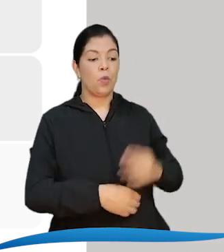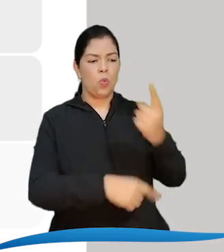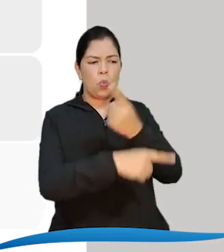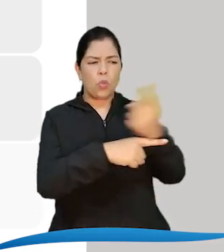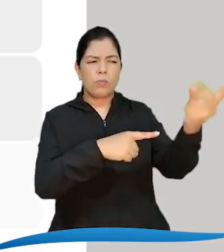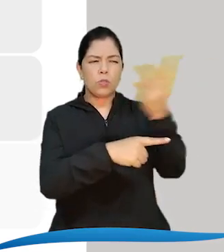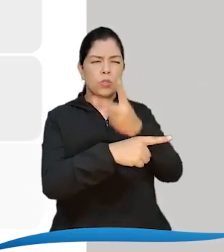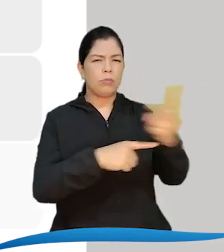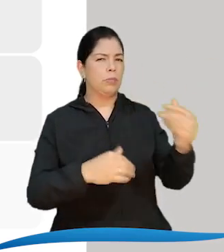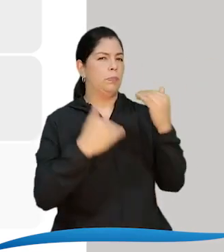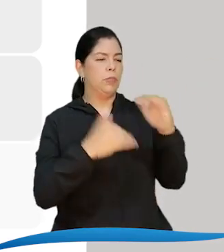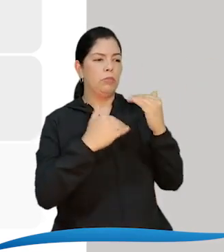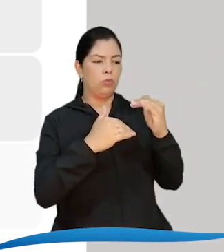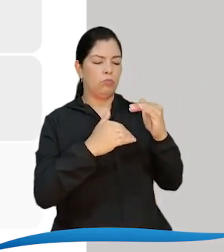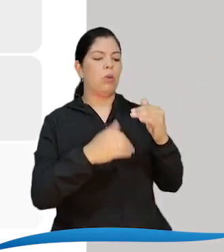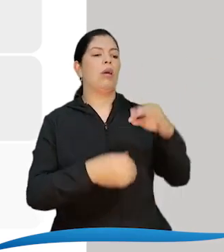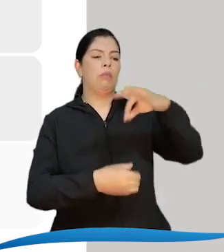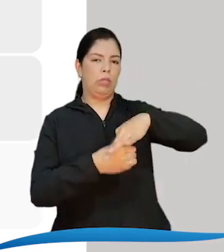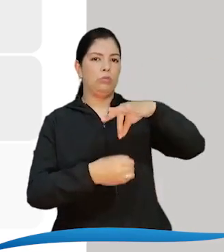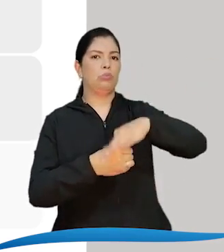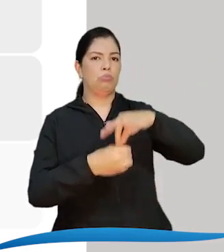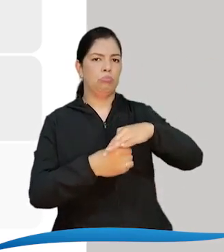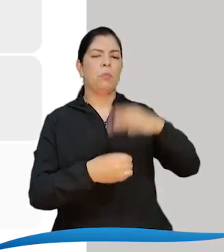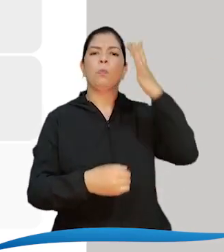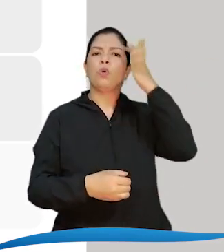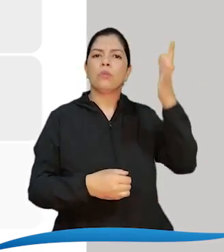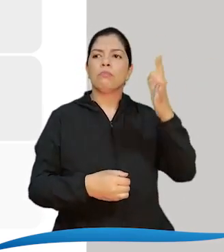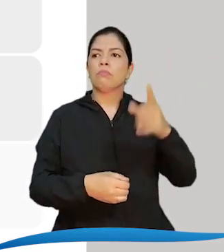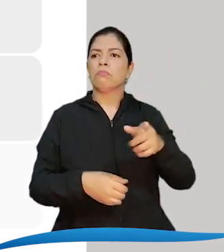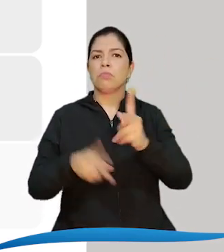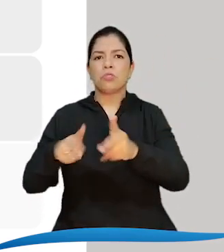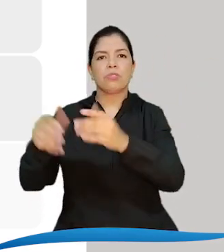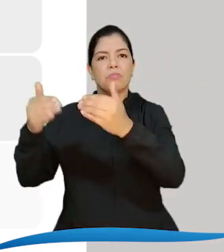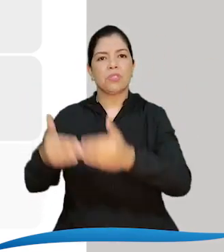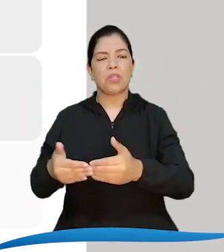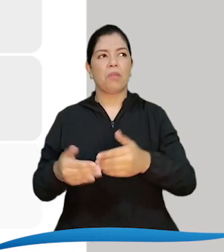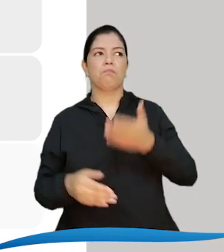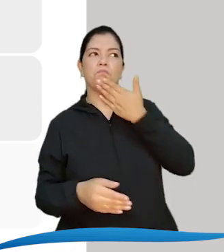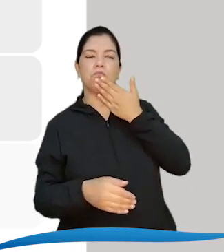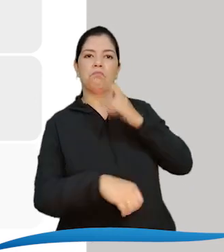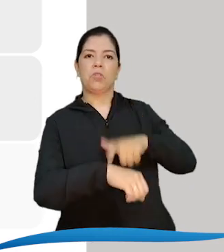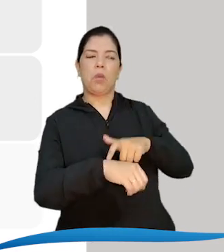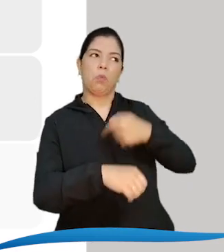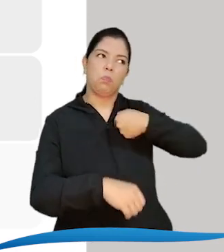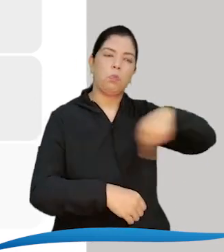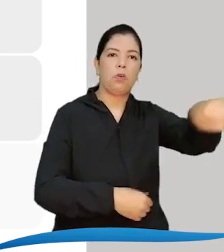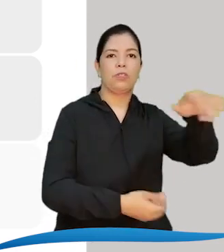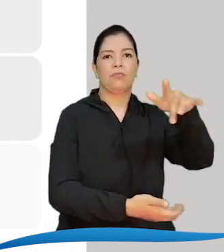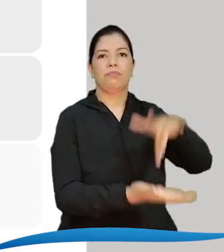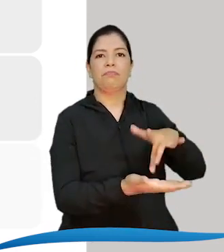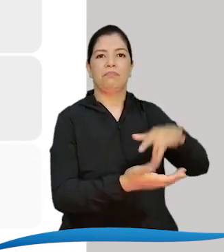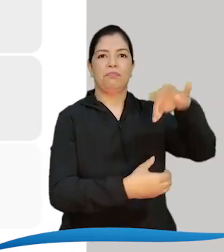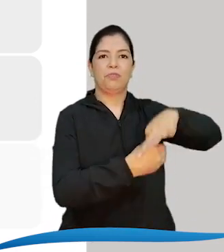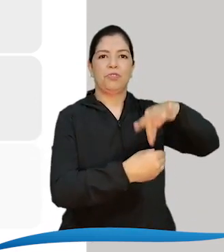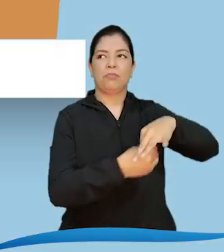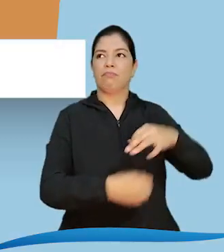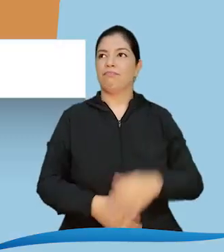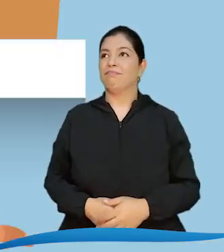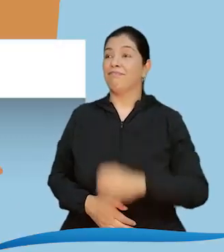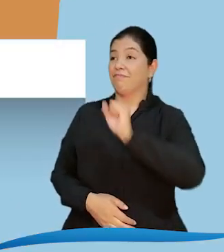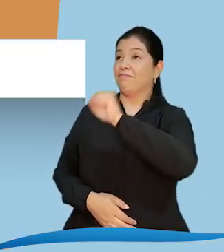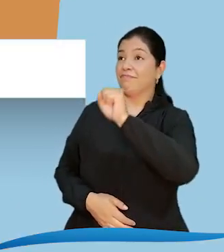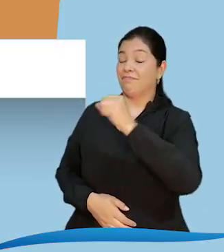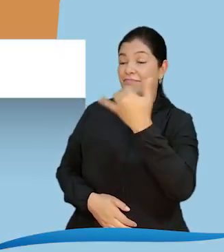De modo que las personas con discapacidad tengan más oportunidades para participar Así como quedó en el cronograma